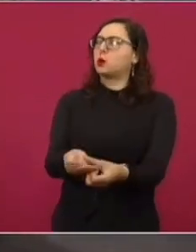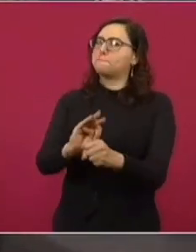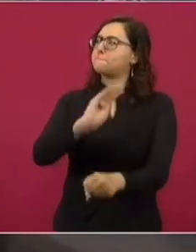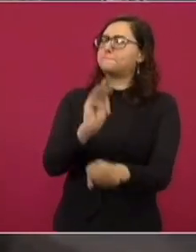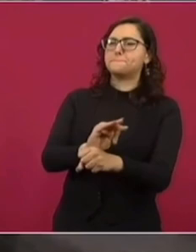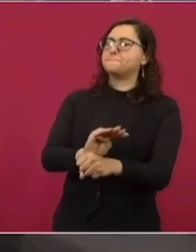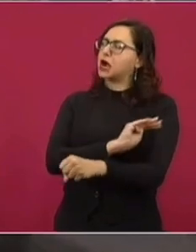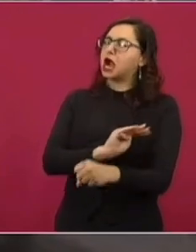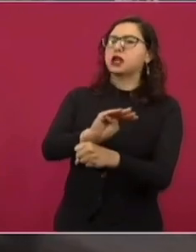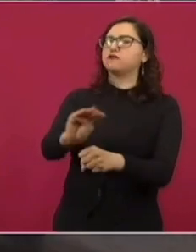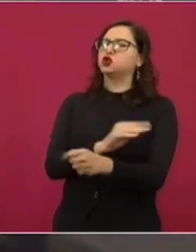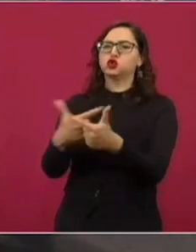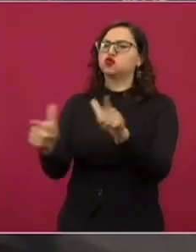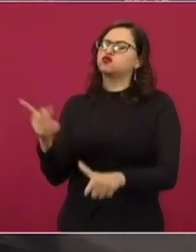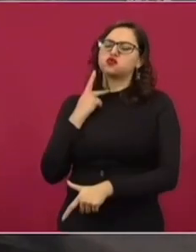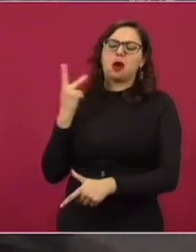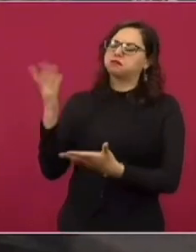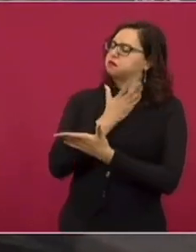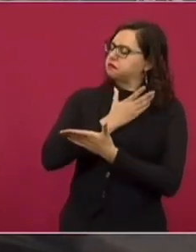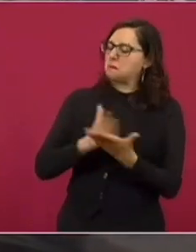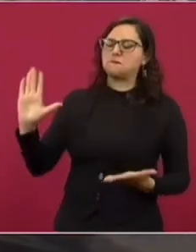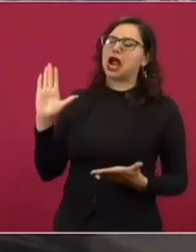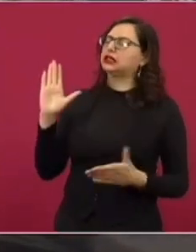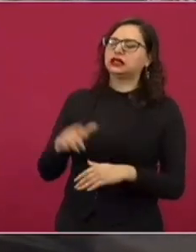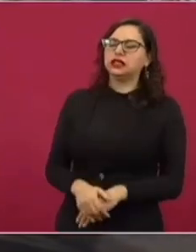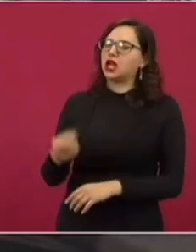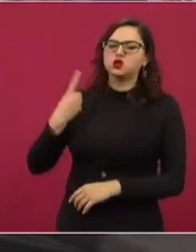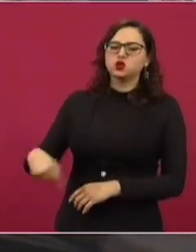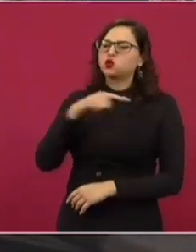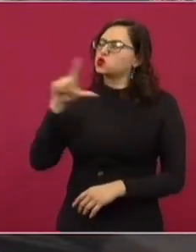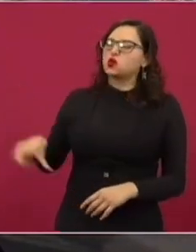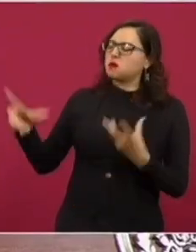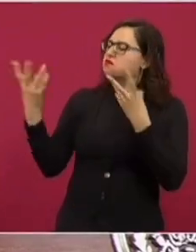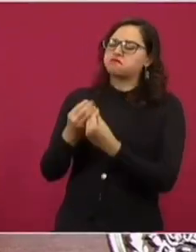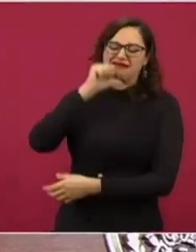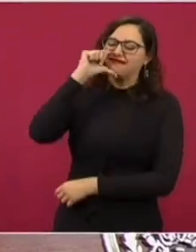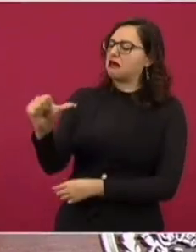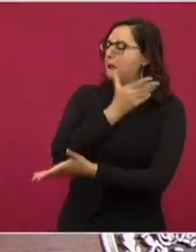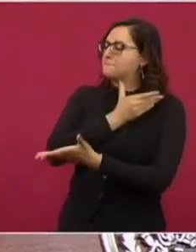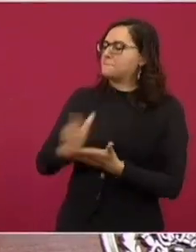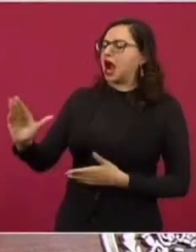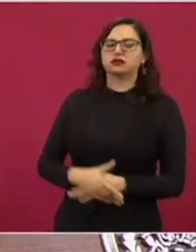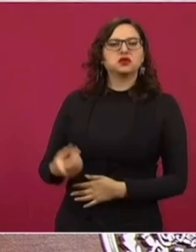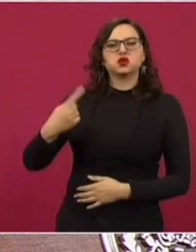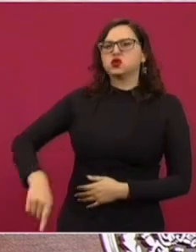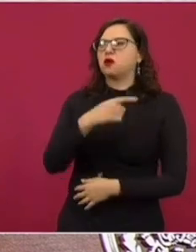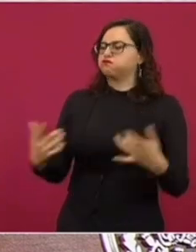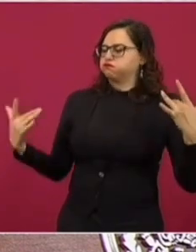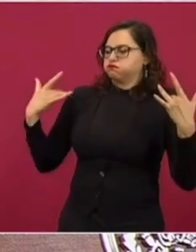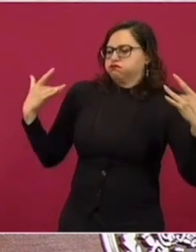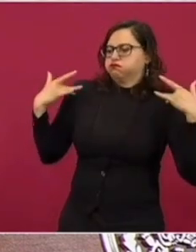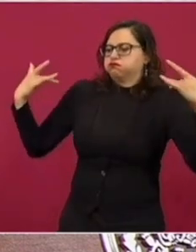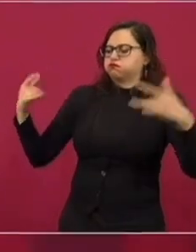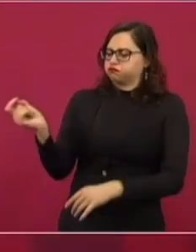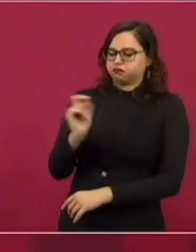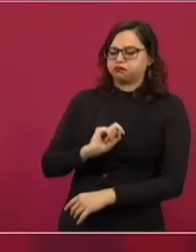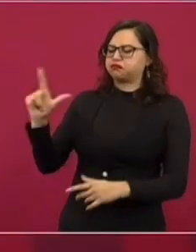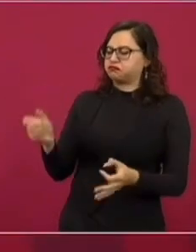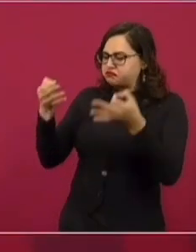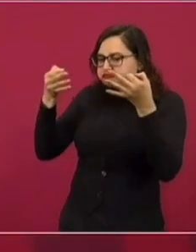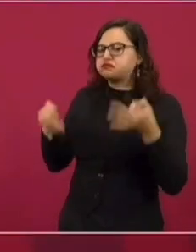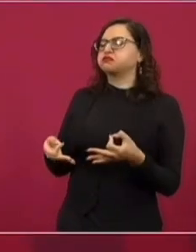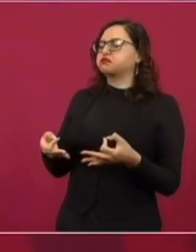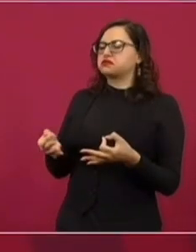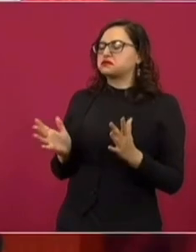con los partidos, no tenemos nada que ver con el gobierno, somos objetivos, profesionales,